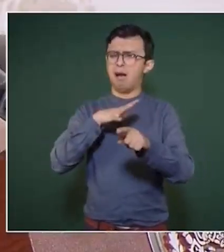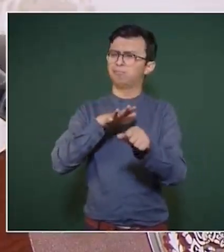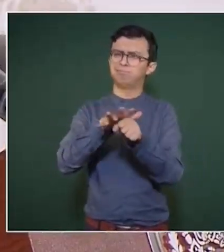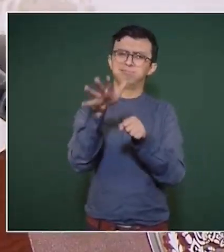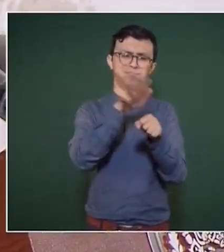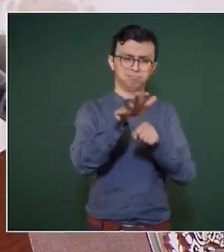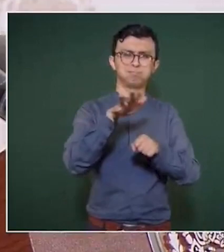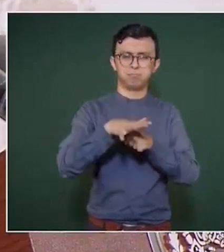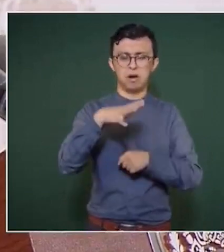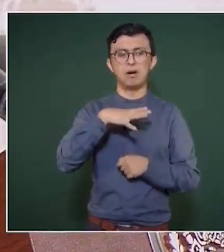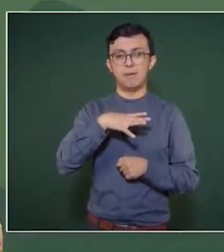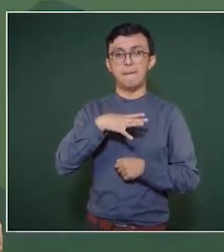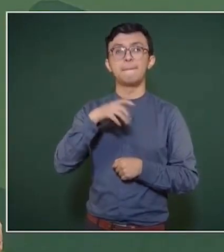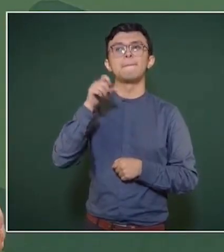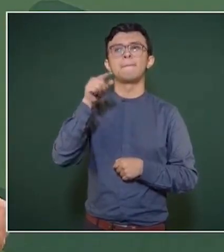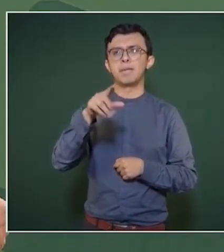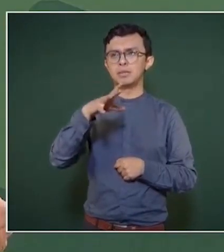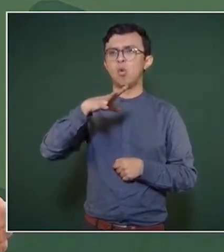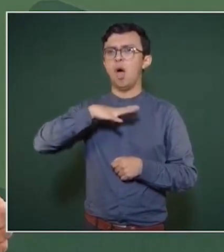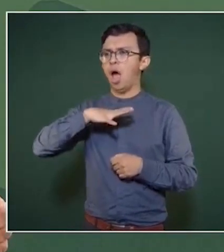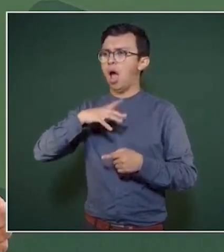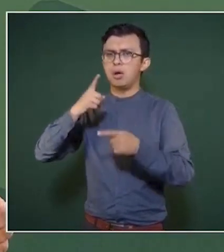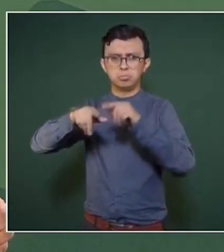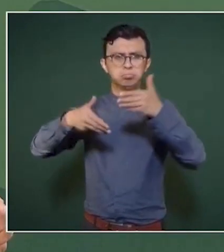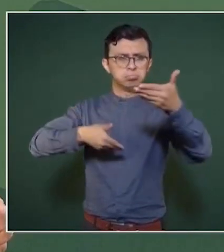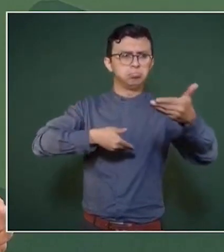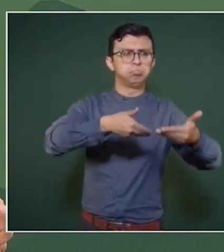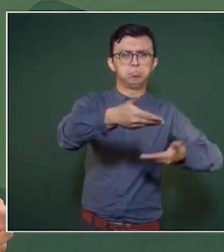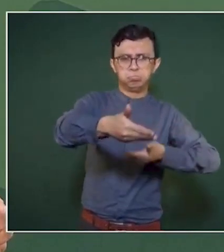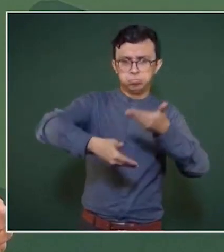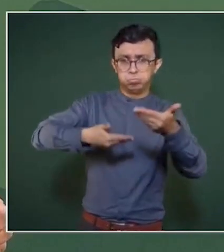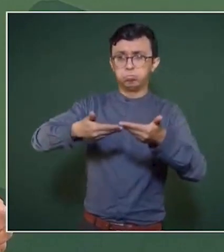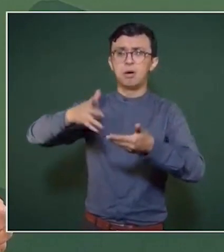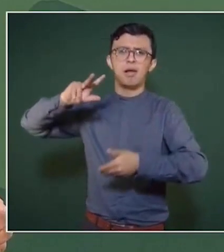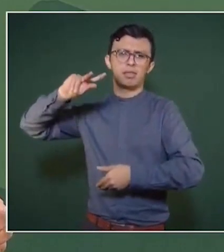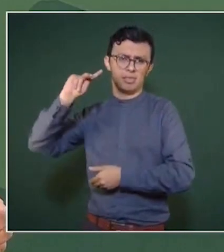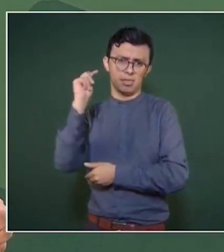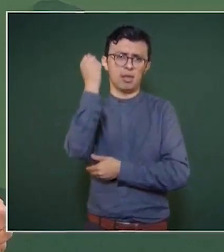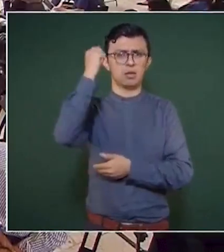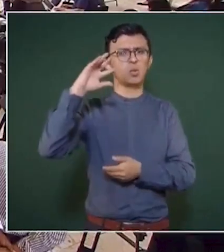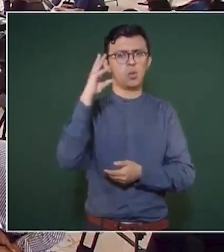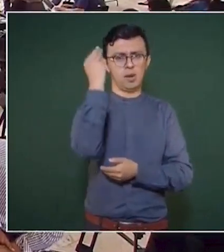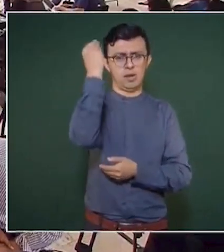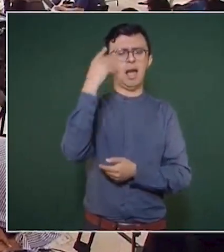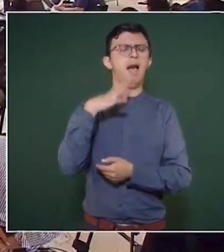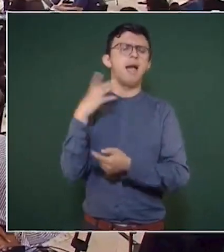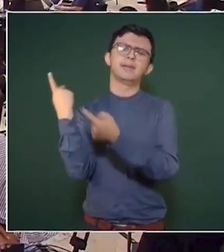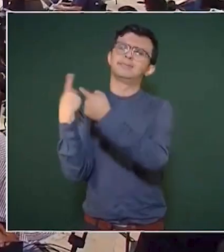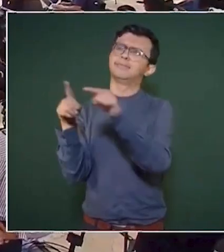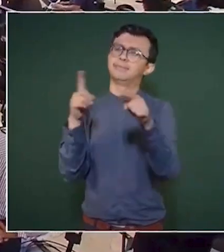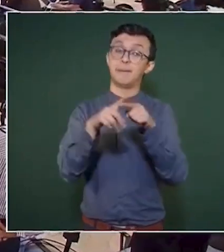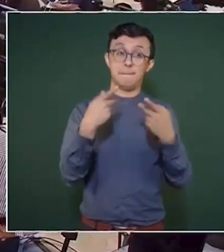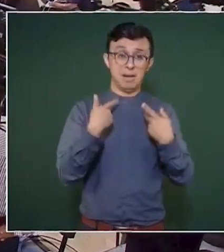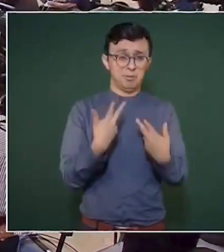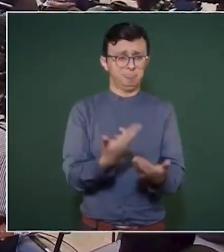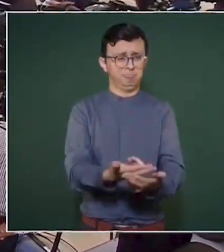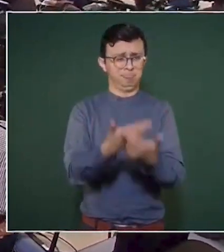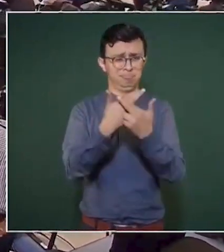Tenemos mercado, tecnología, mucha creatividad.